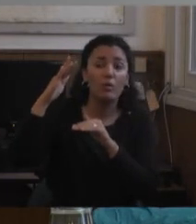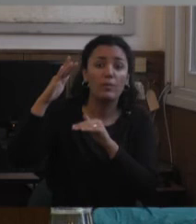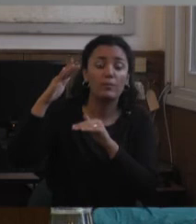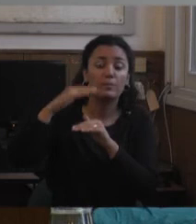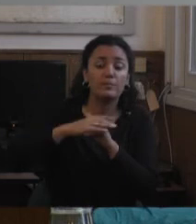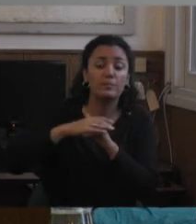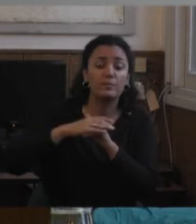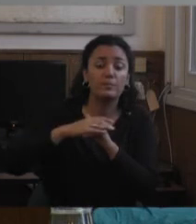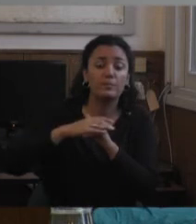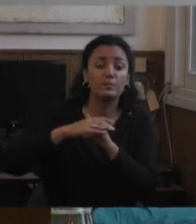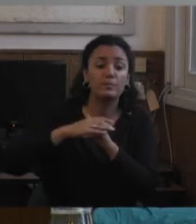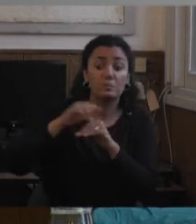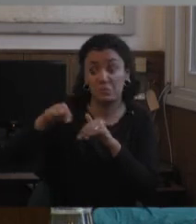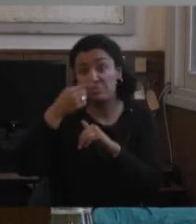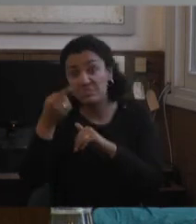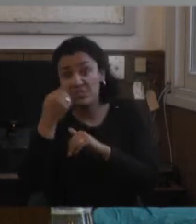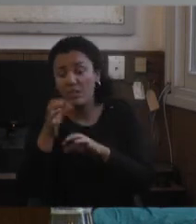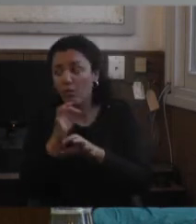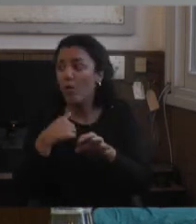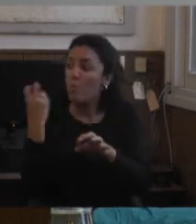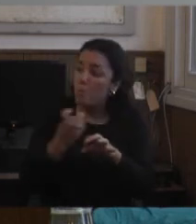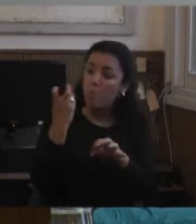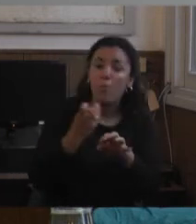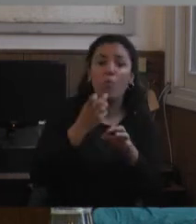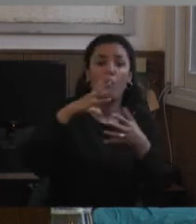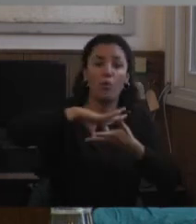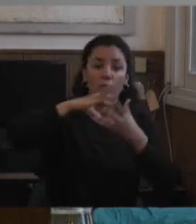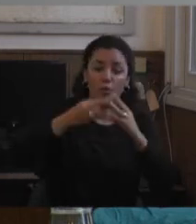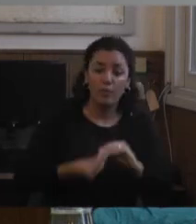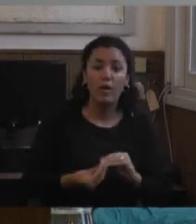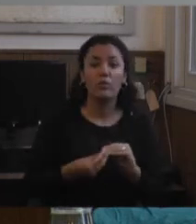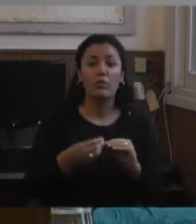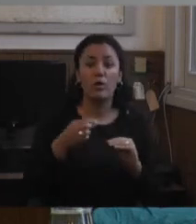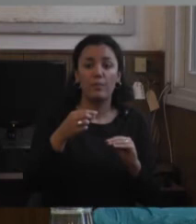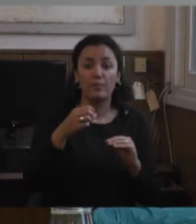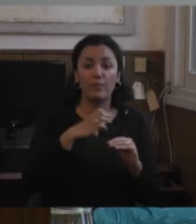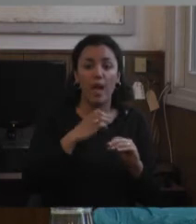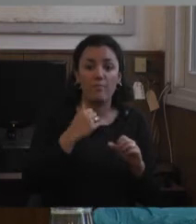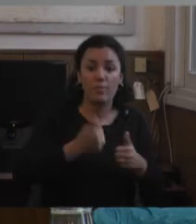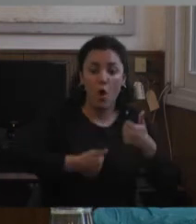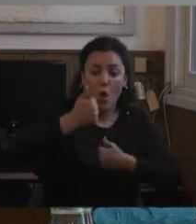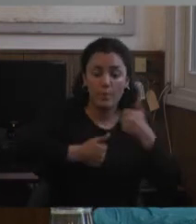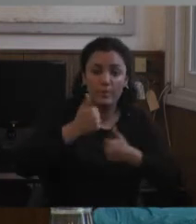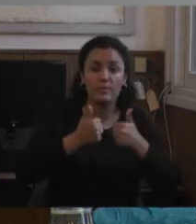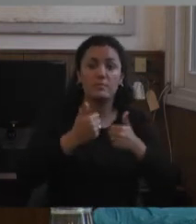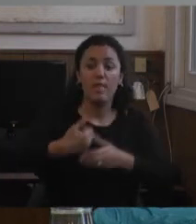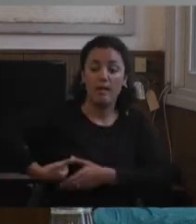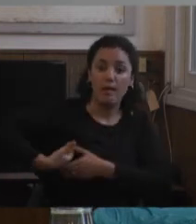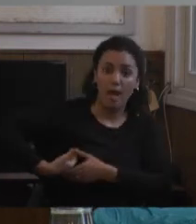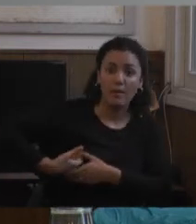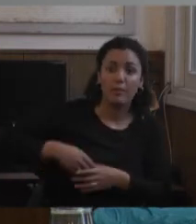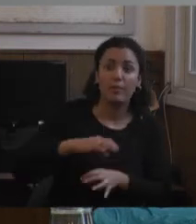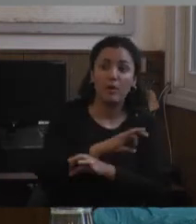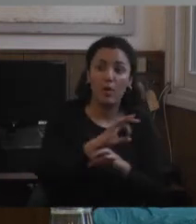y ahí empiezo a buscar diferentes formatos encuentro, torneos para hemofílicos, los partidos de cuadriragby, juego para